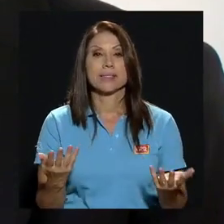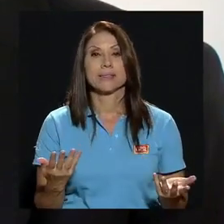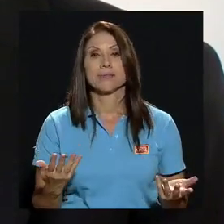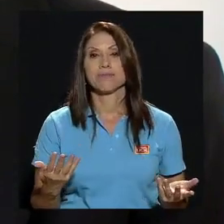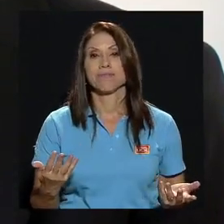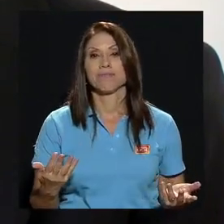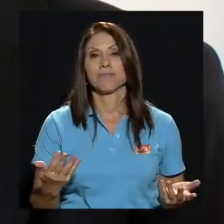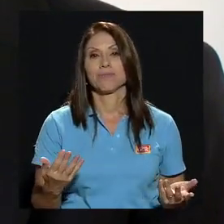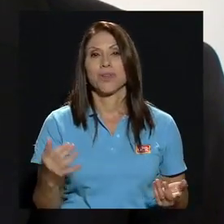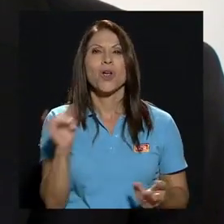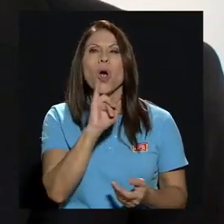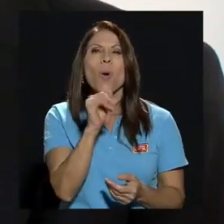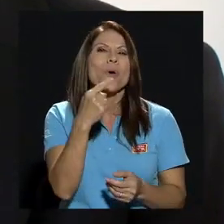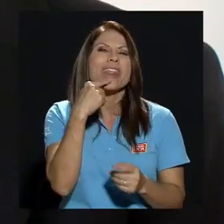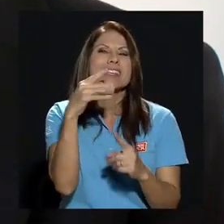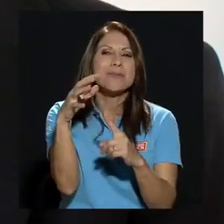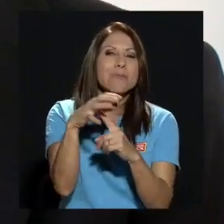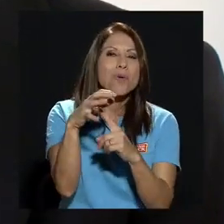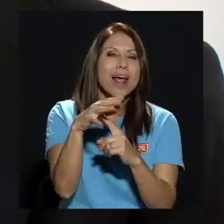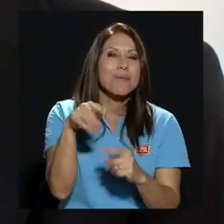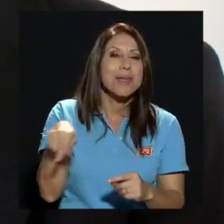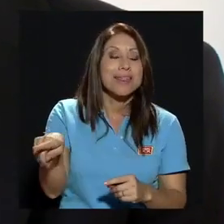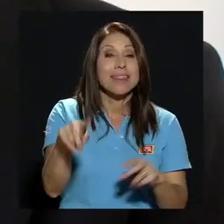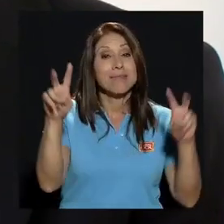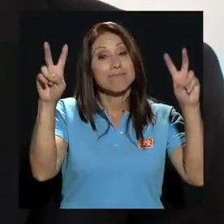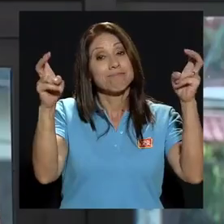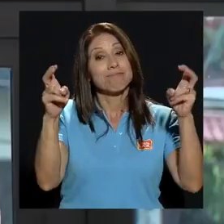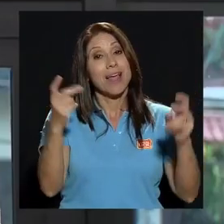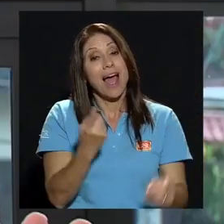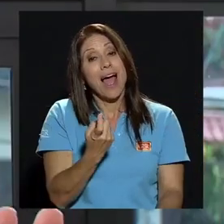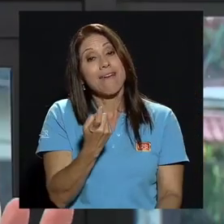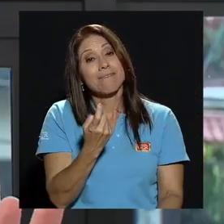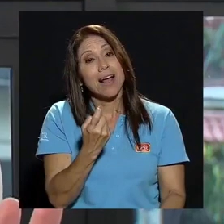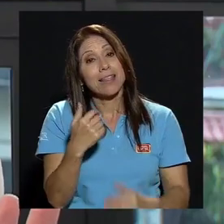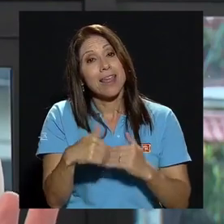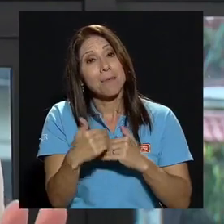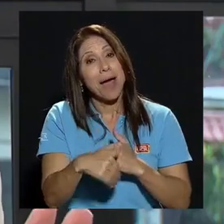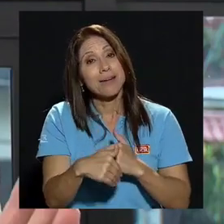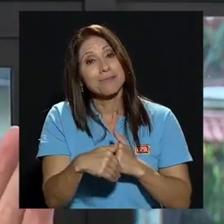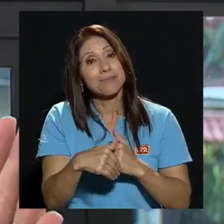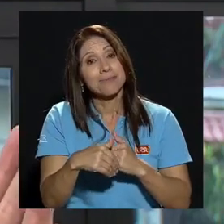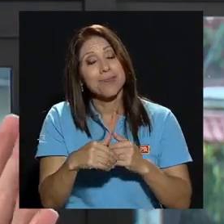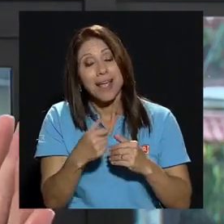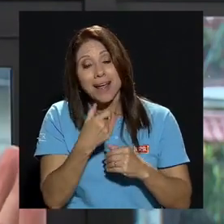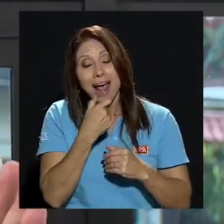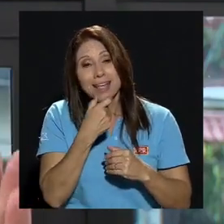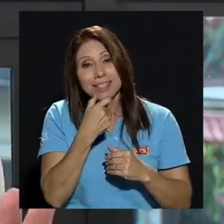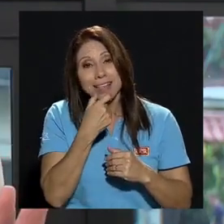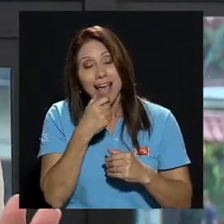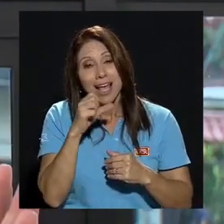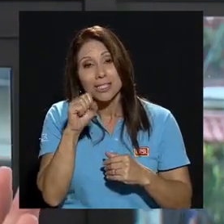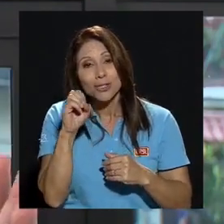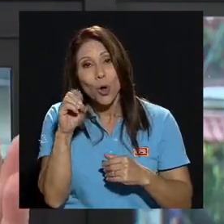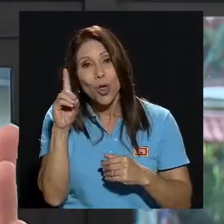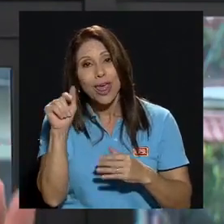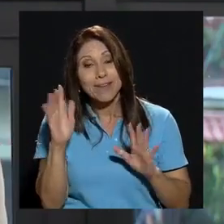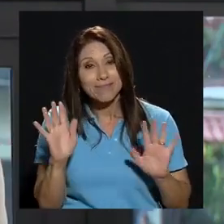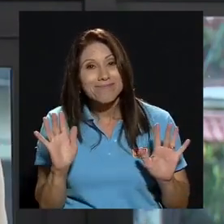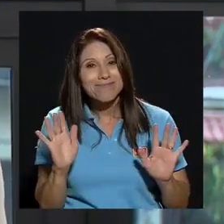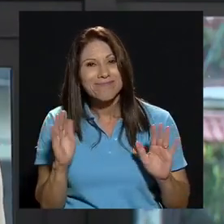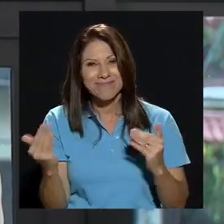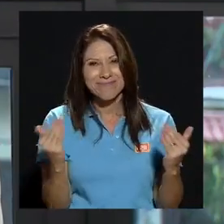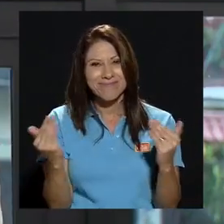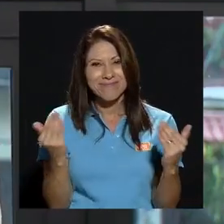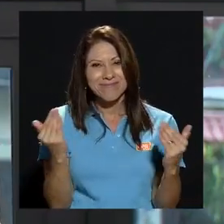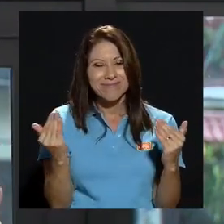como dicen vulgarmente a falta de pan galletas de soda así es como yo lo resolvería es decir hay que hacer un análisis de verdad de qué es lo que